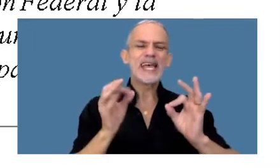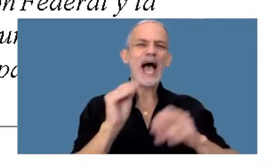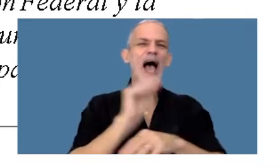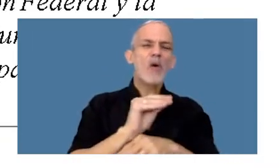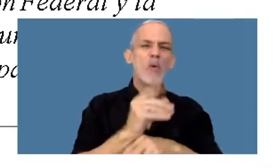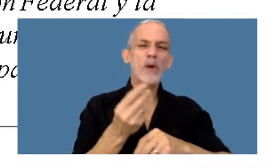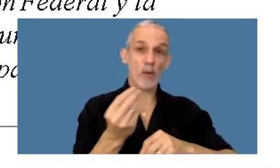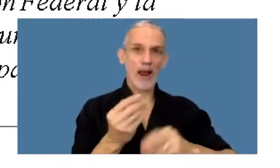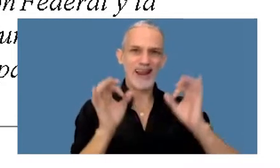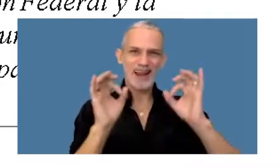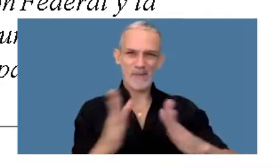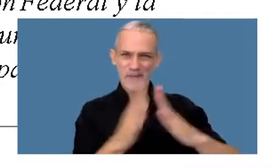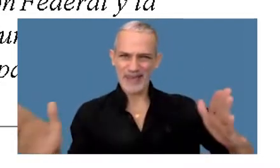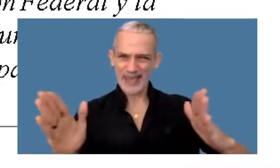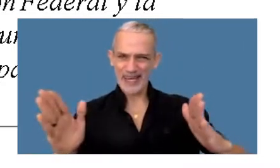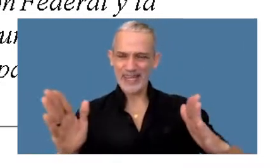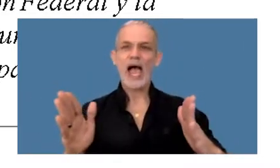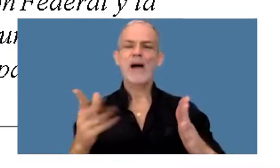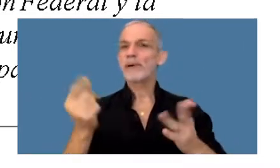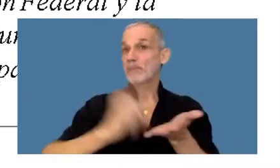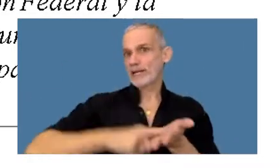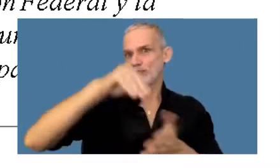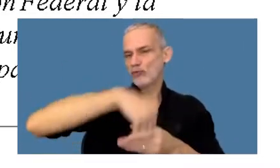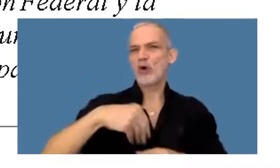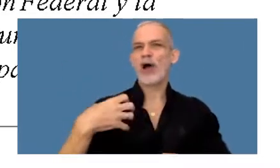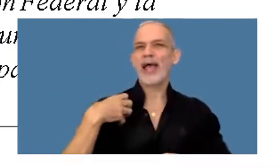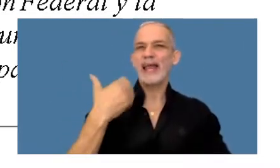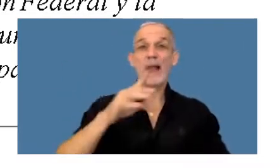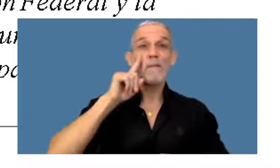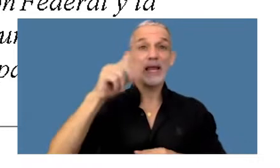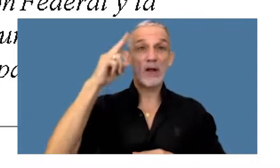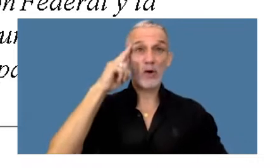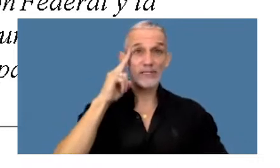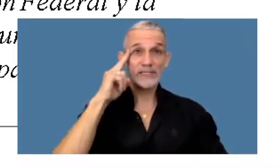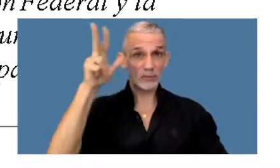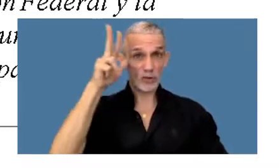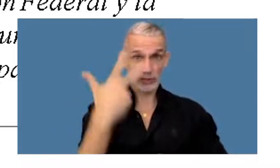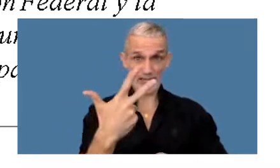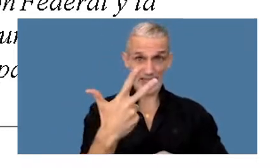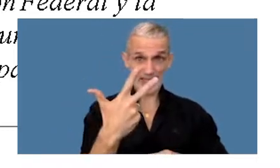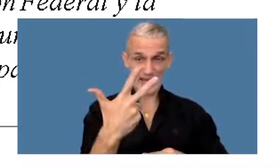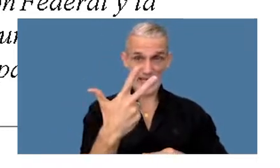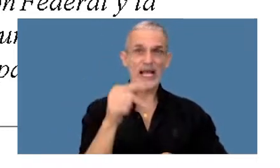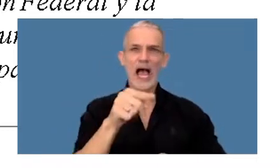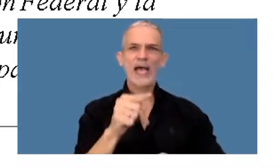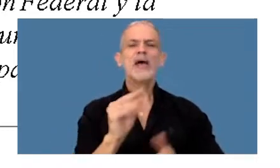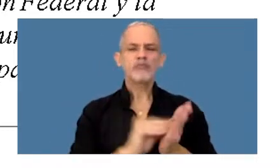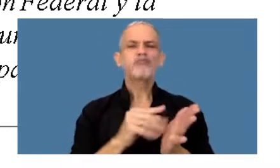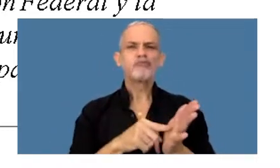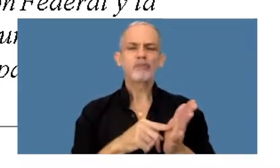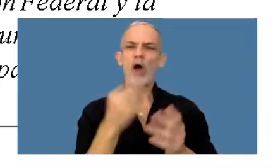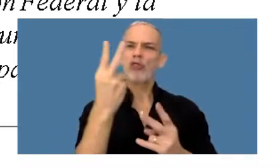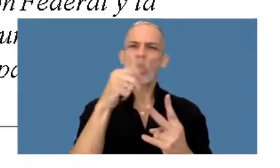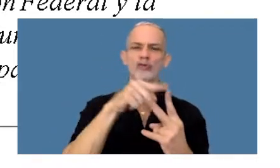administrativa, están previstos en la resolución general 1983, donde establece